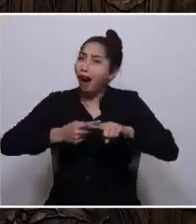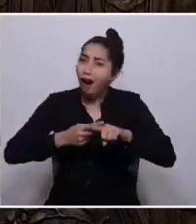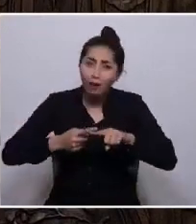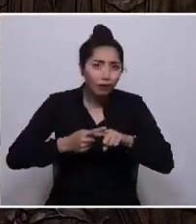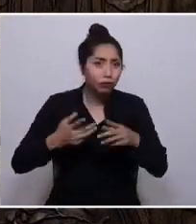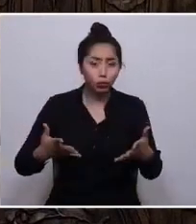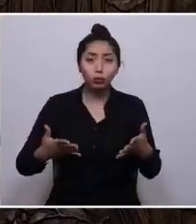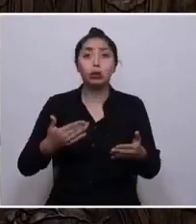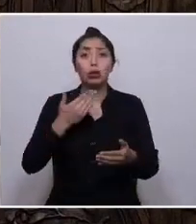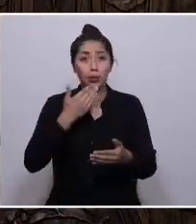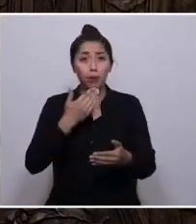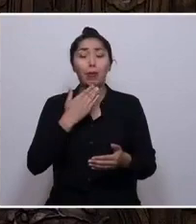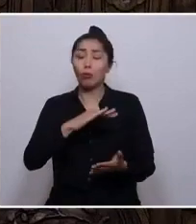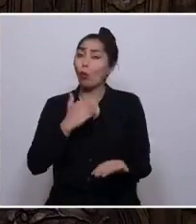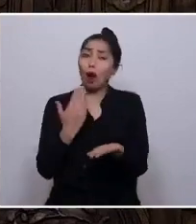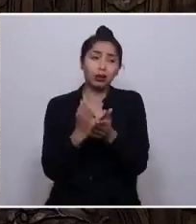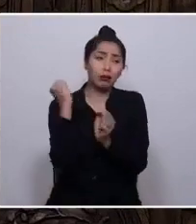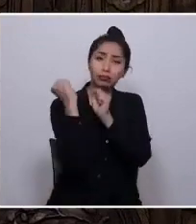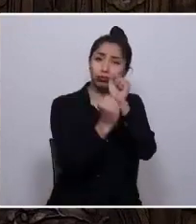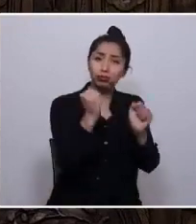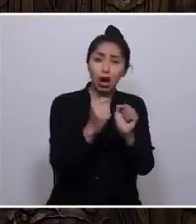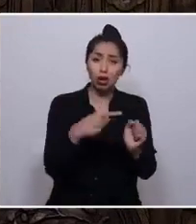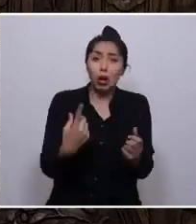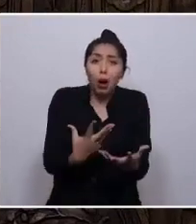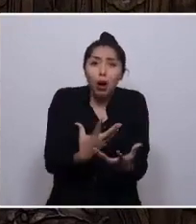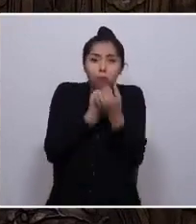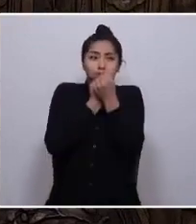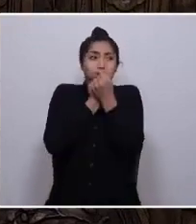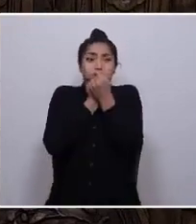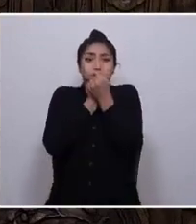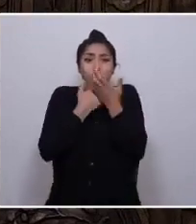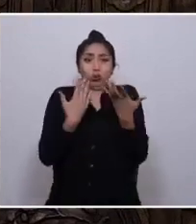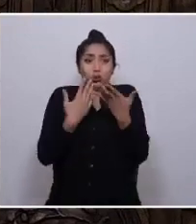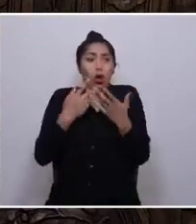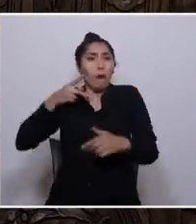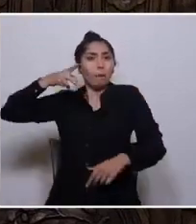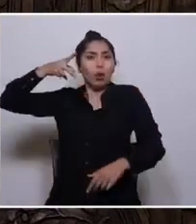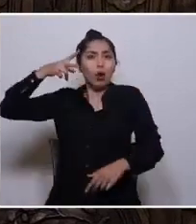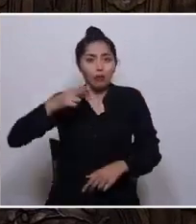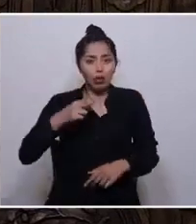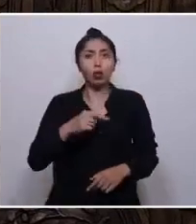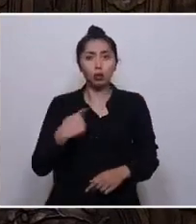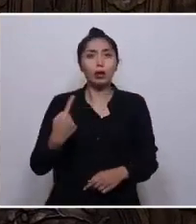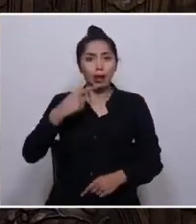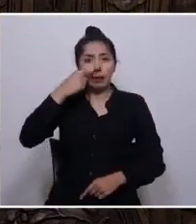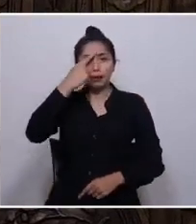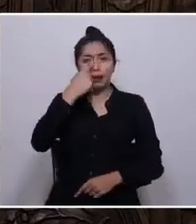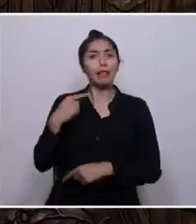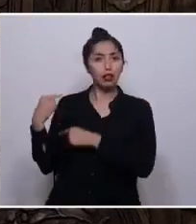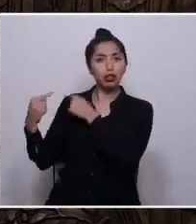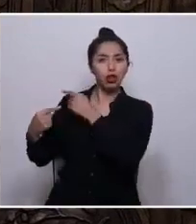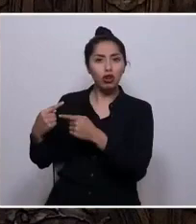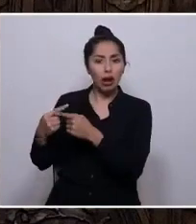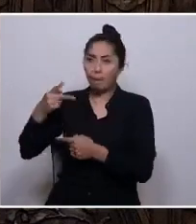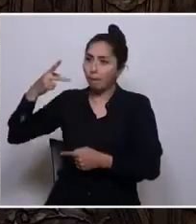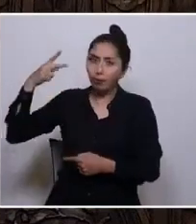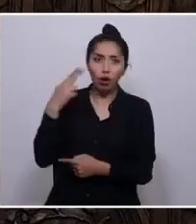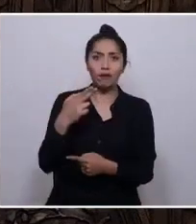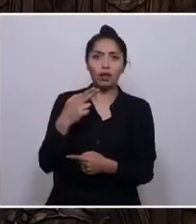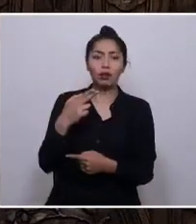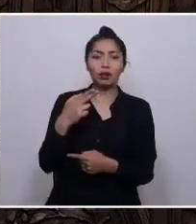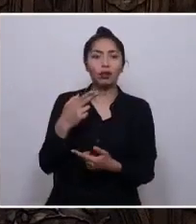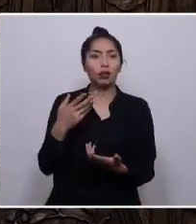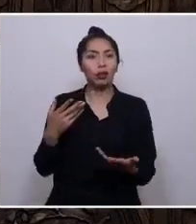incluso con la muerte, nos callaron, nos prohibieron practicar nuestras tradiciones. ¿Cuáles fueron las